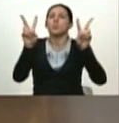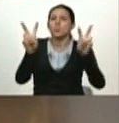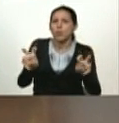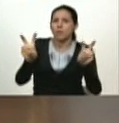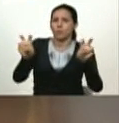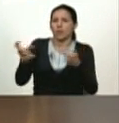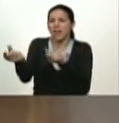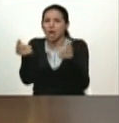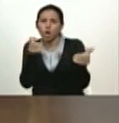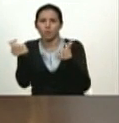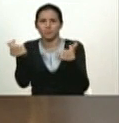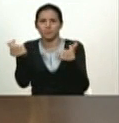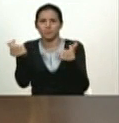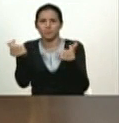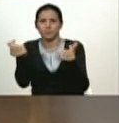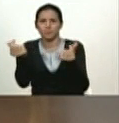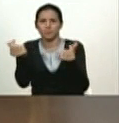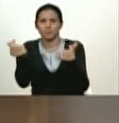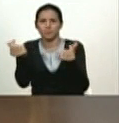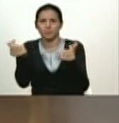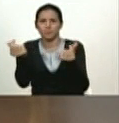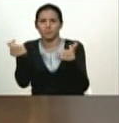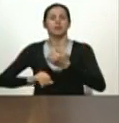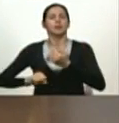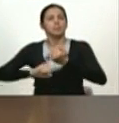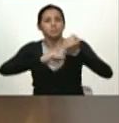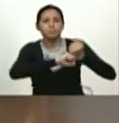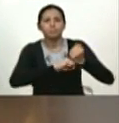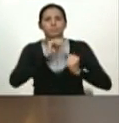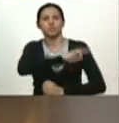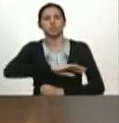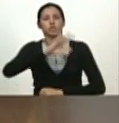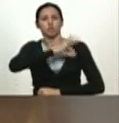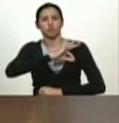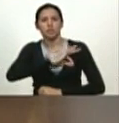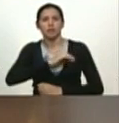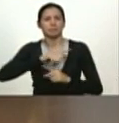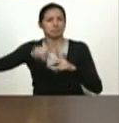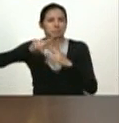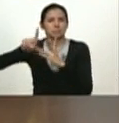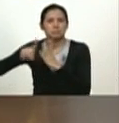y en general de las misiones socialistas, del Estado Social de las Misiones.